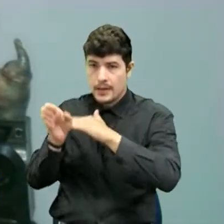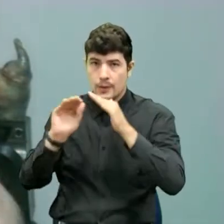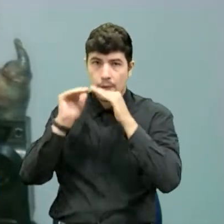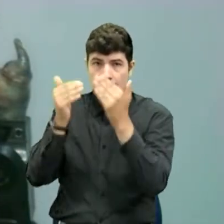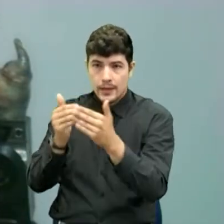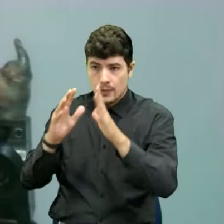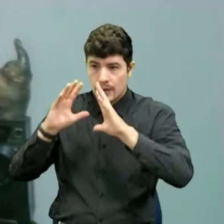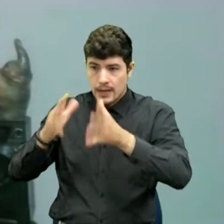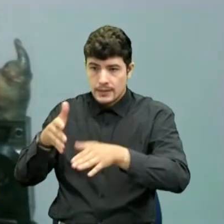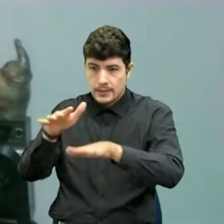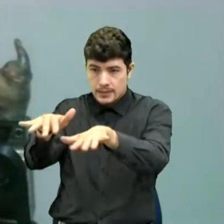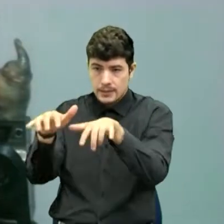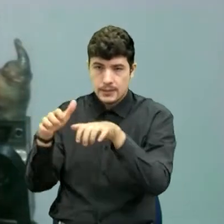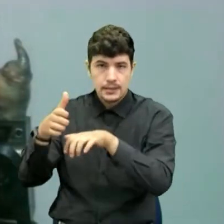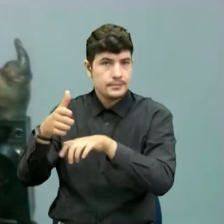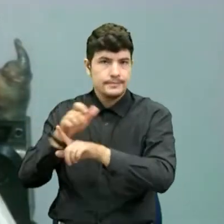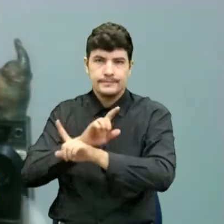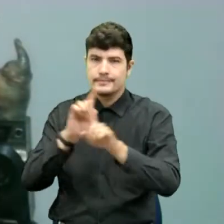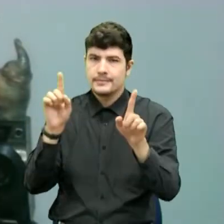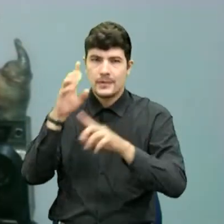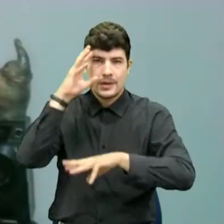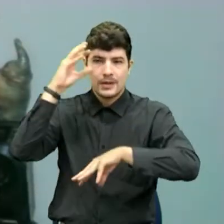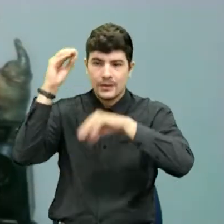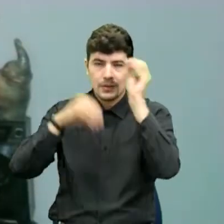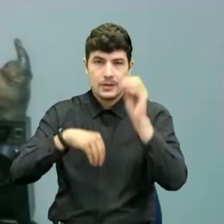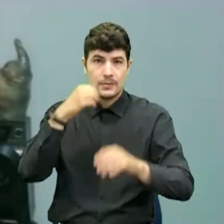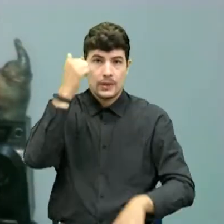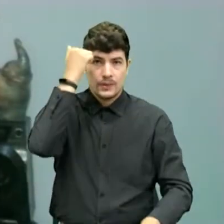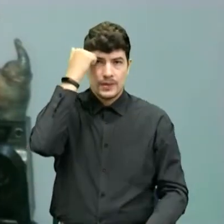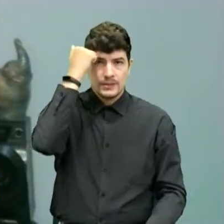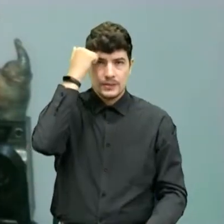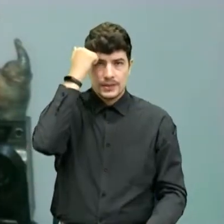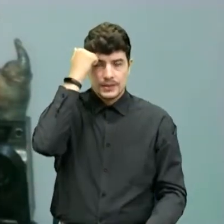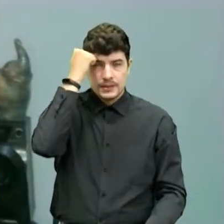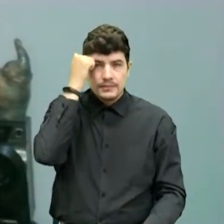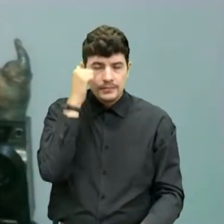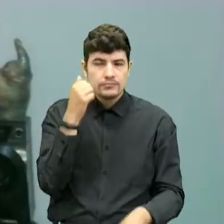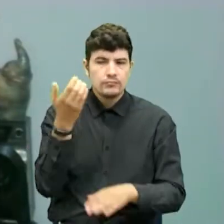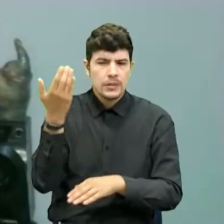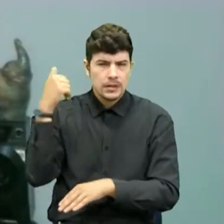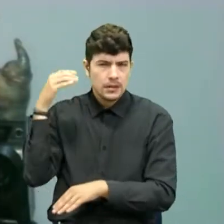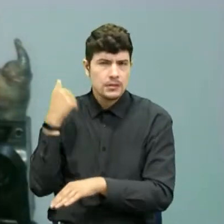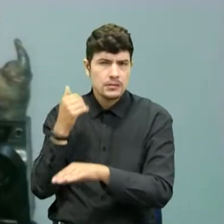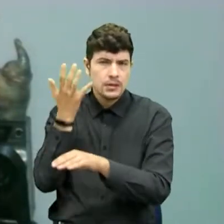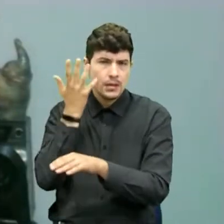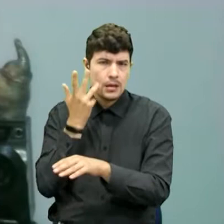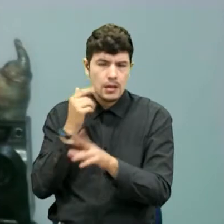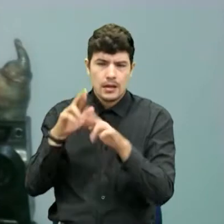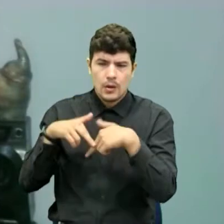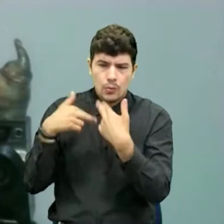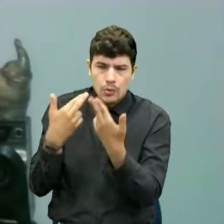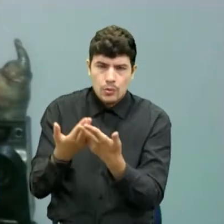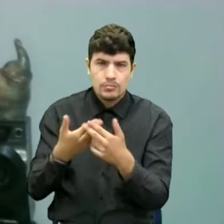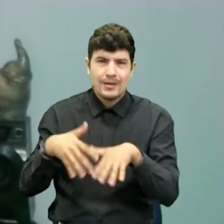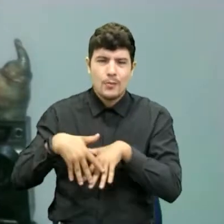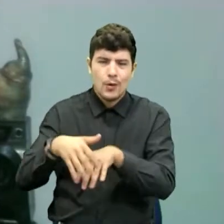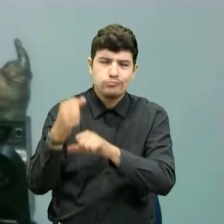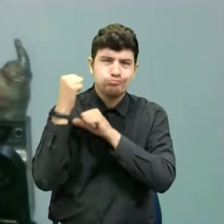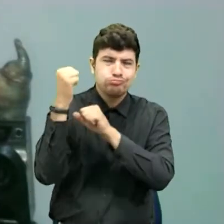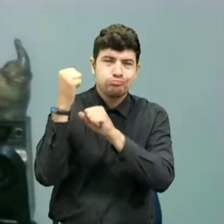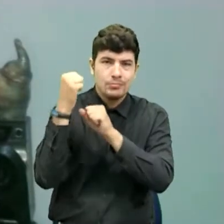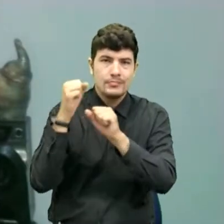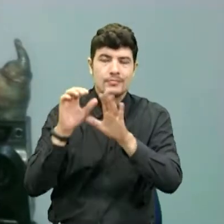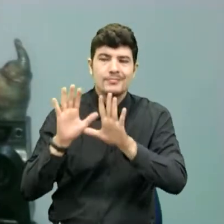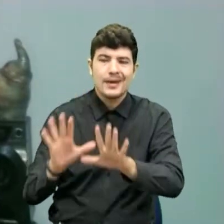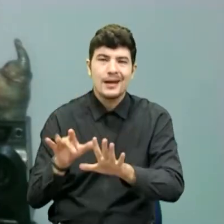Santander. Sin embargo, pues los docentes durante estos últimos días se han reunido en medio de algunas manifestaciones virtuales para llamar la atención del